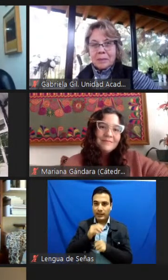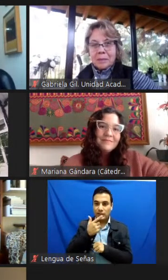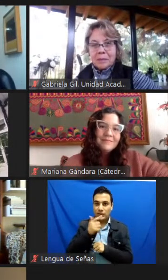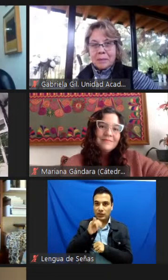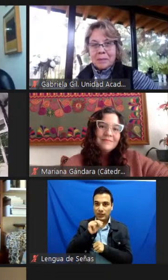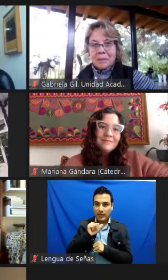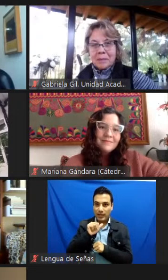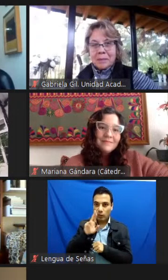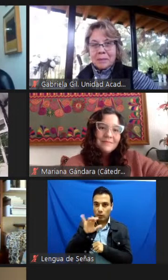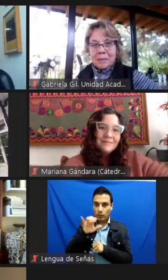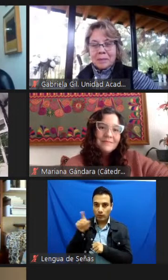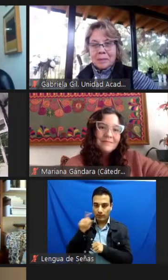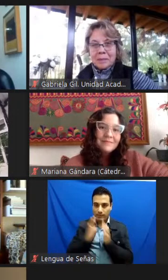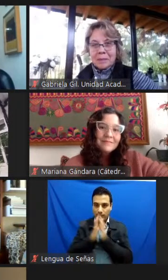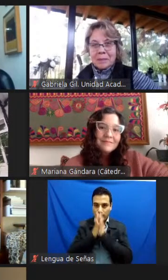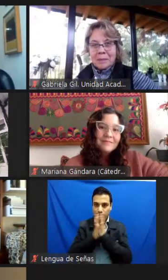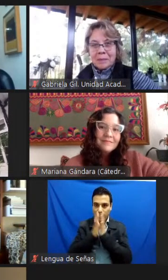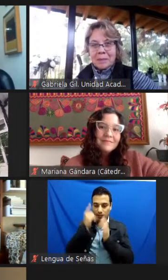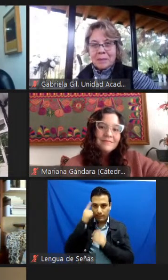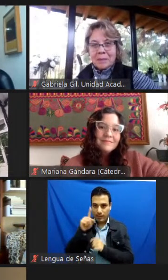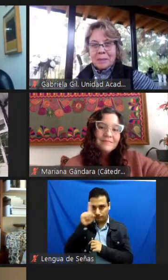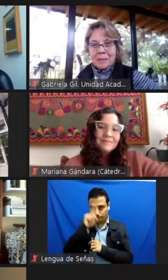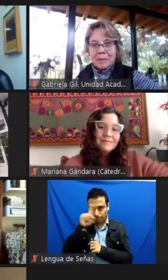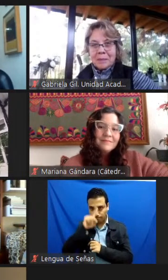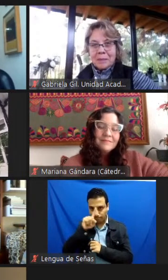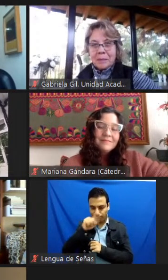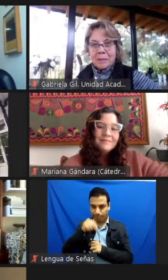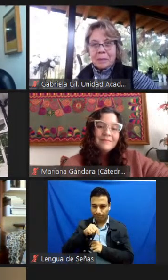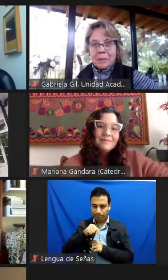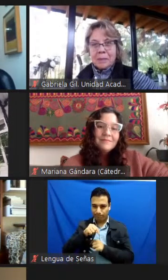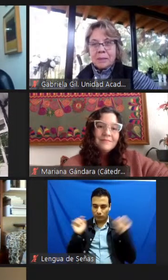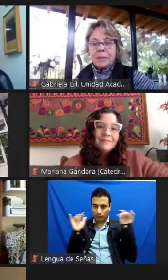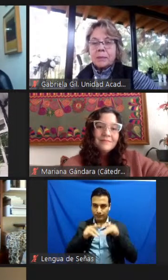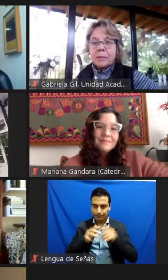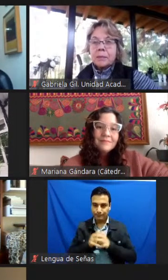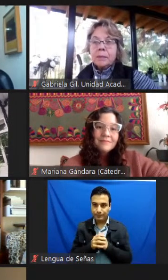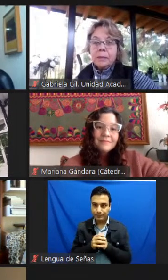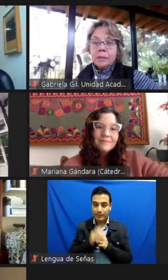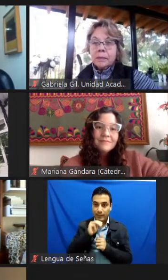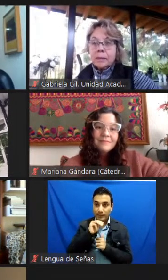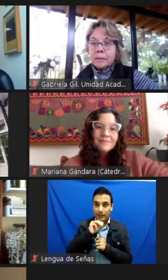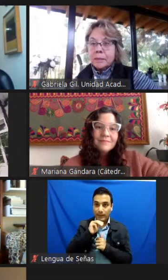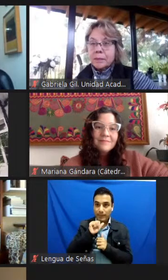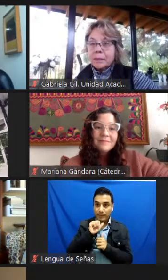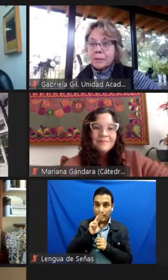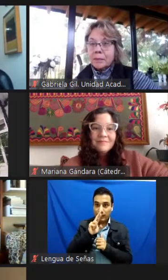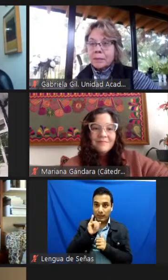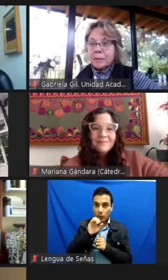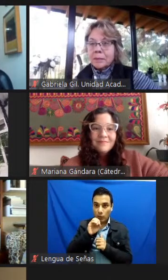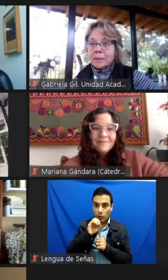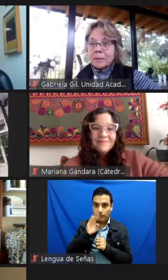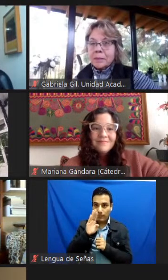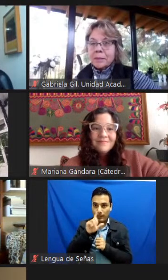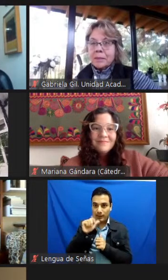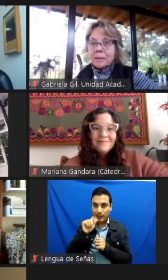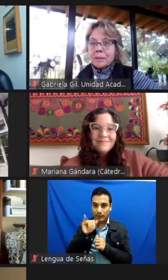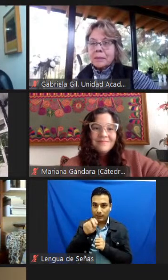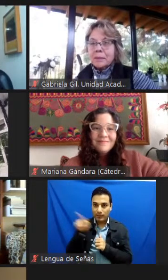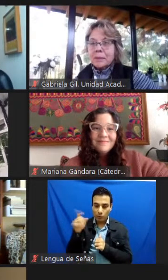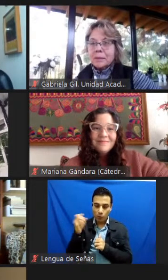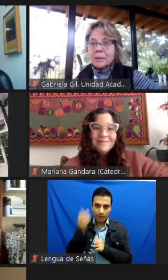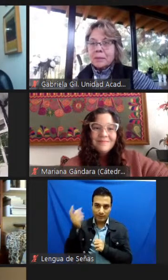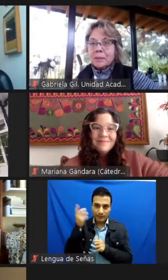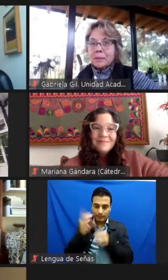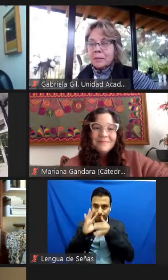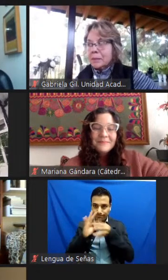participante del Consejo Consultivo de este seminario. Y Mario Bellatín, nuestro conferencista, que iniciaremos en un